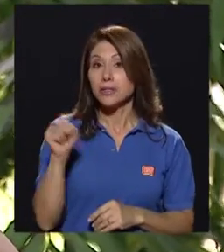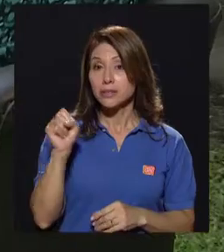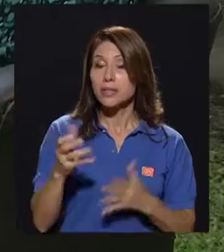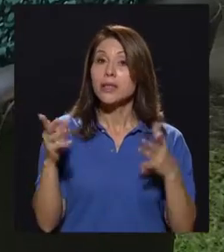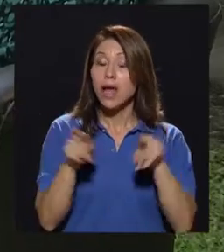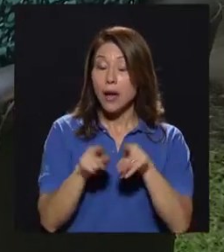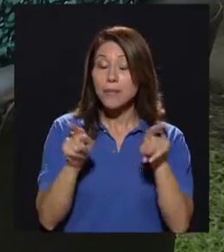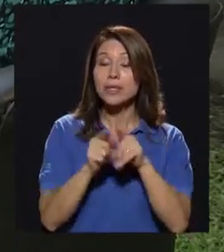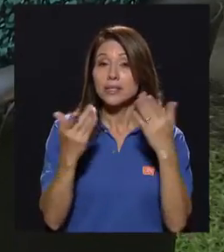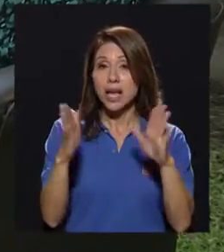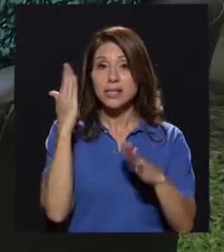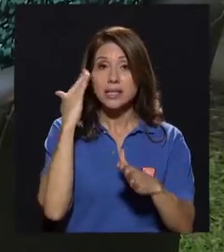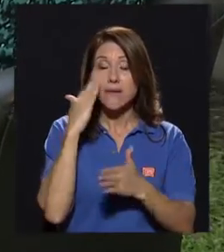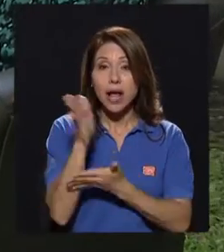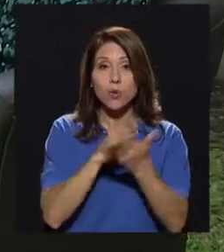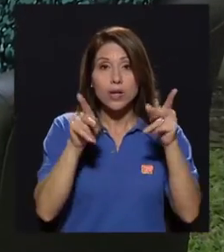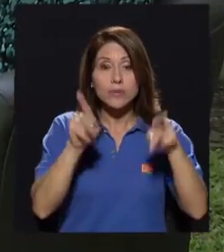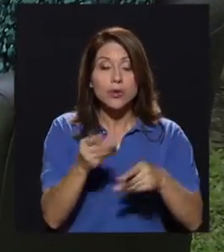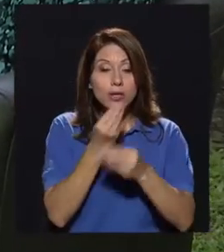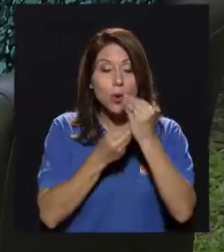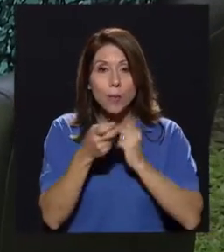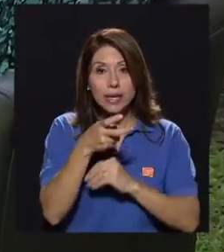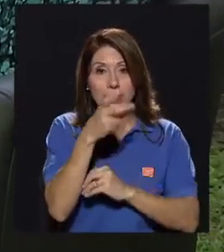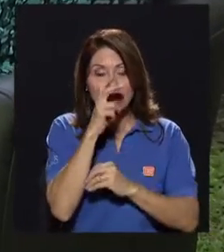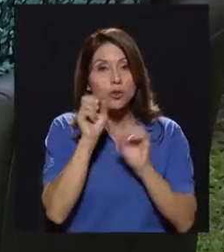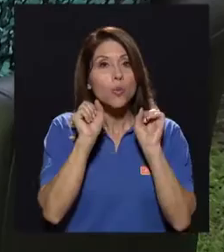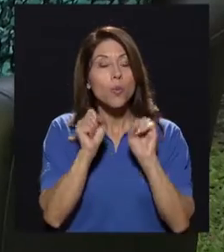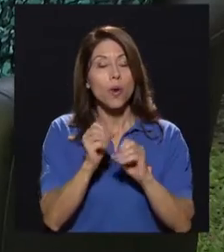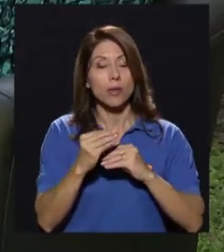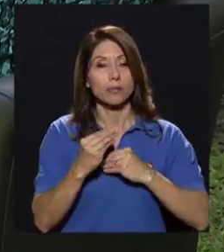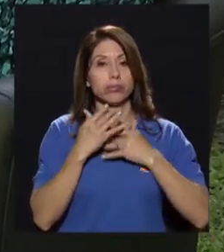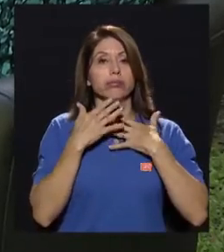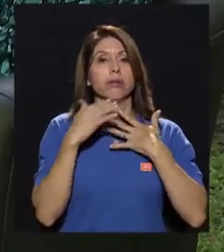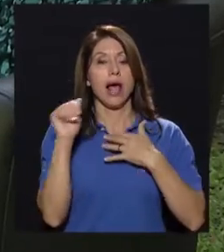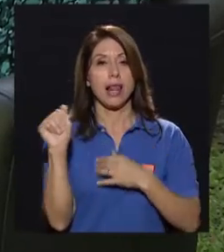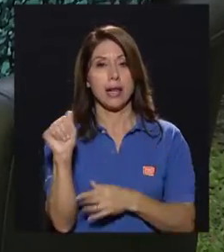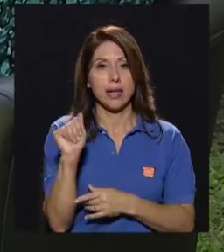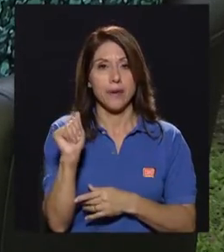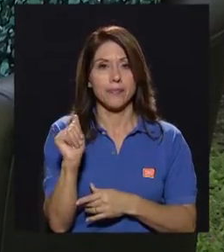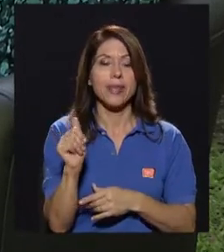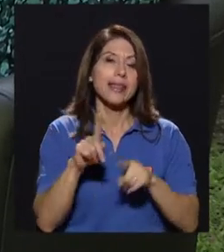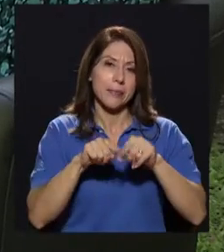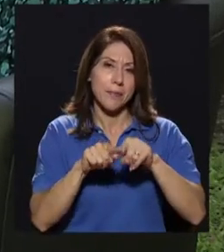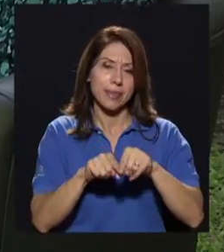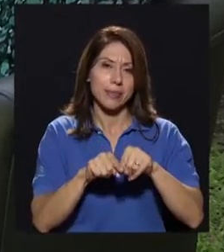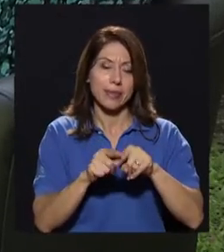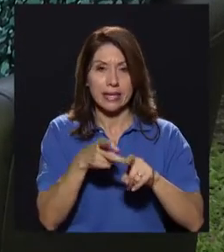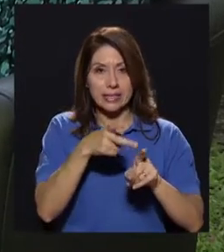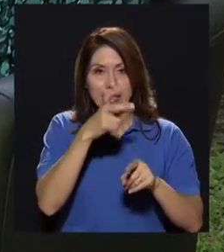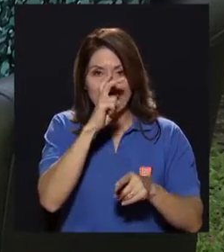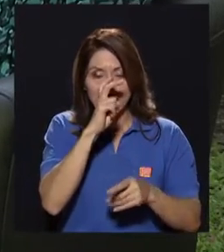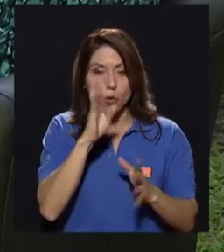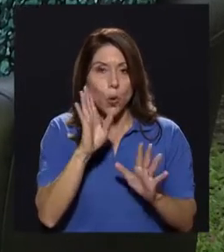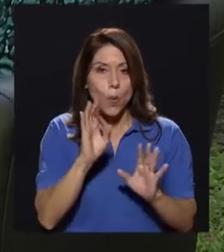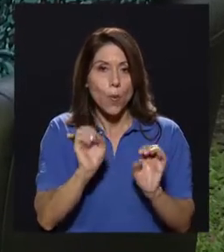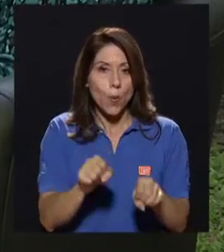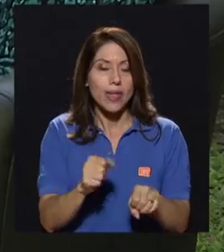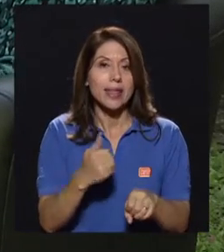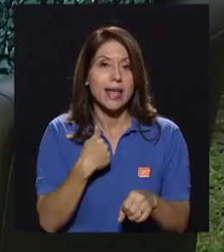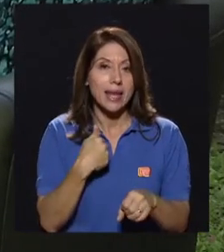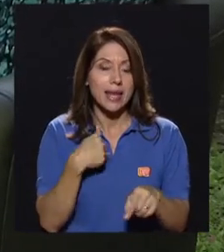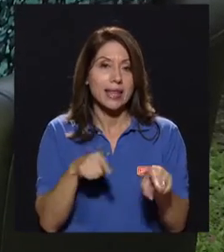han reportado reacciones alérgicas de algunos consumidores a algunos tipos de insectos y dependiendo de los insectos podrían tener alguna